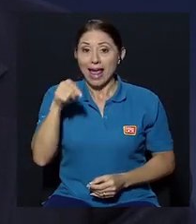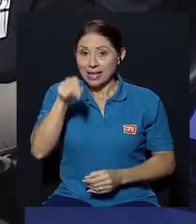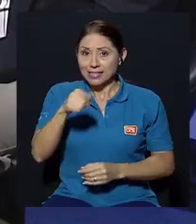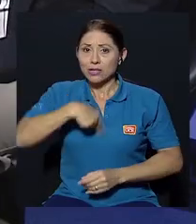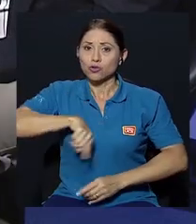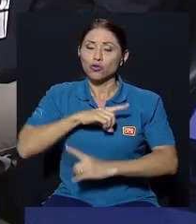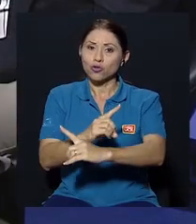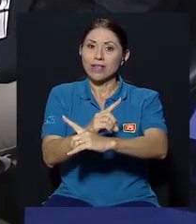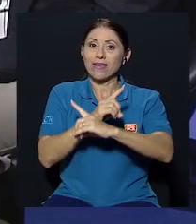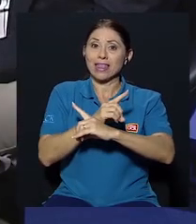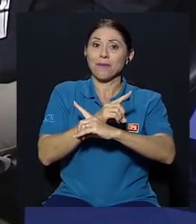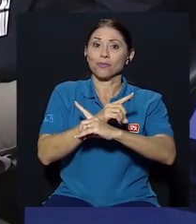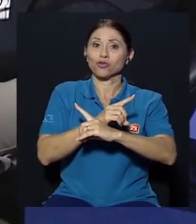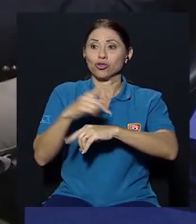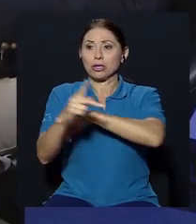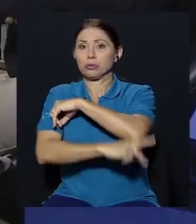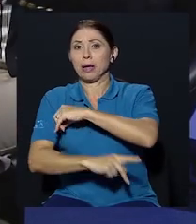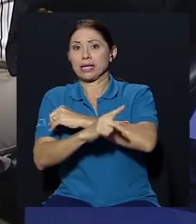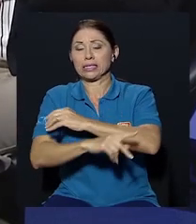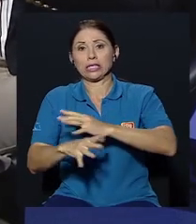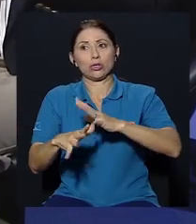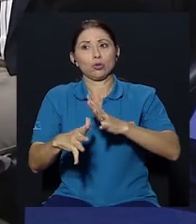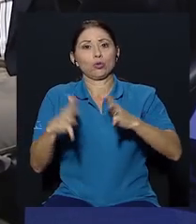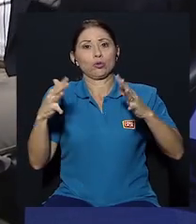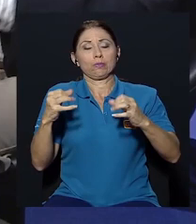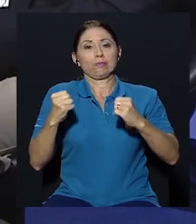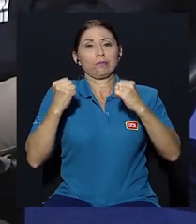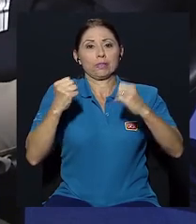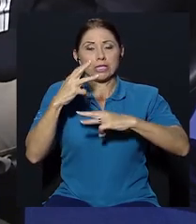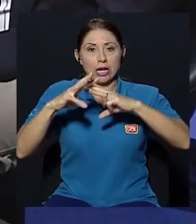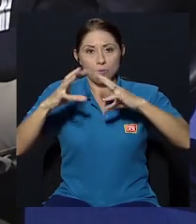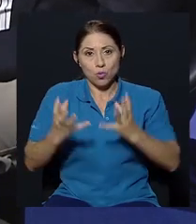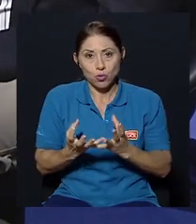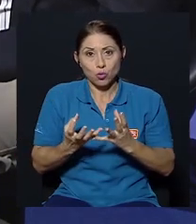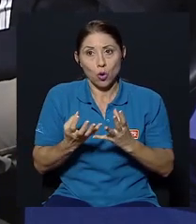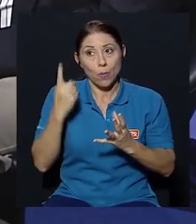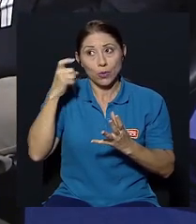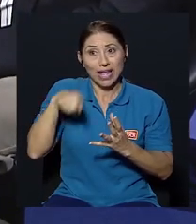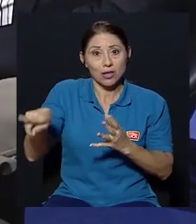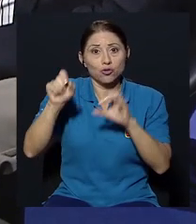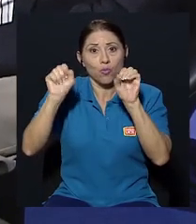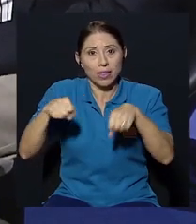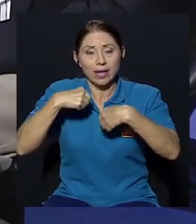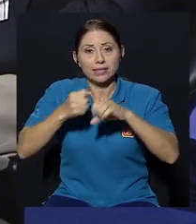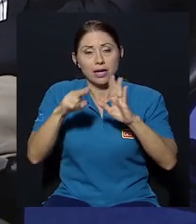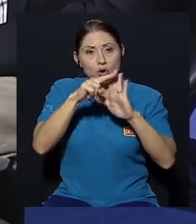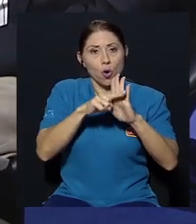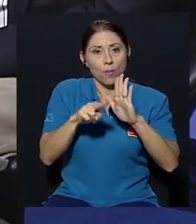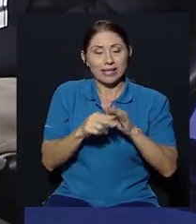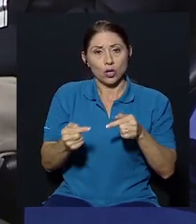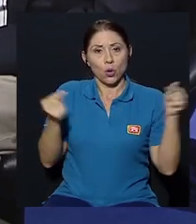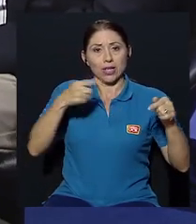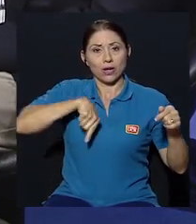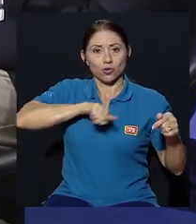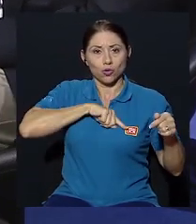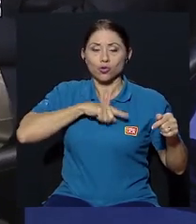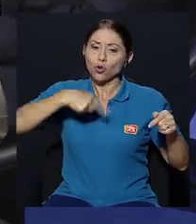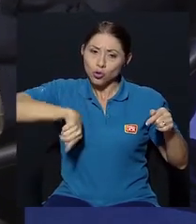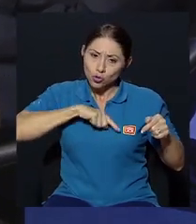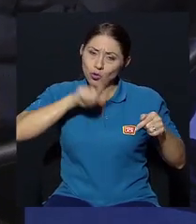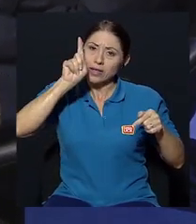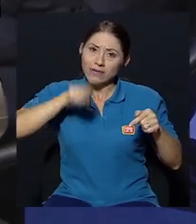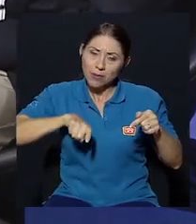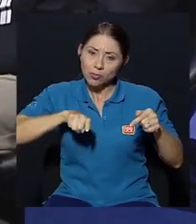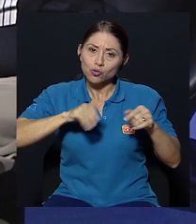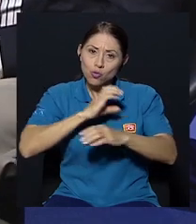comercio porque de esa manera nos defendemos de los gigantes del mundo cuando podrían establecer normas que van contra nosotros